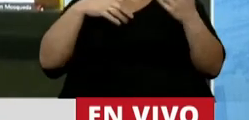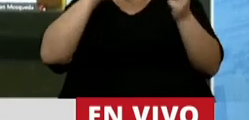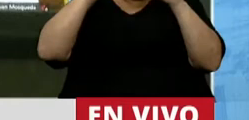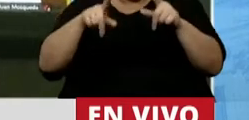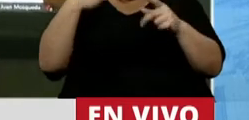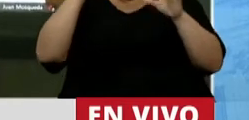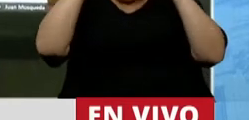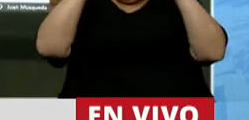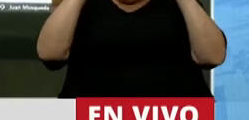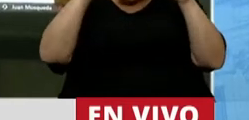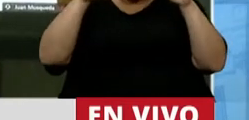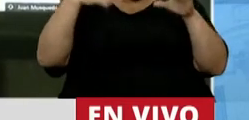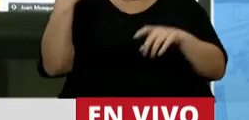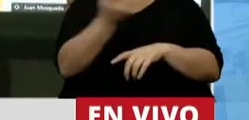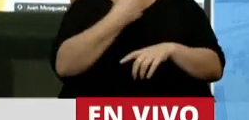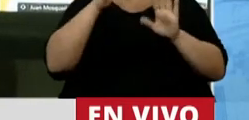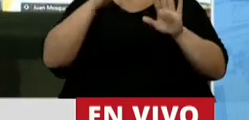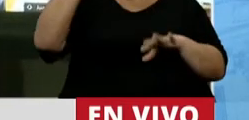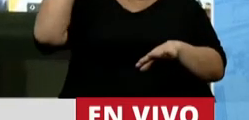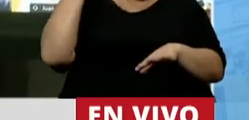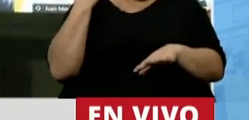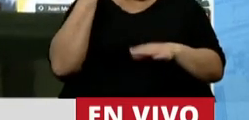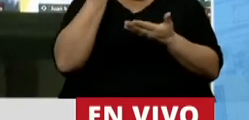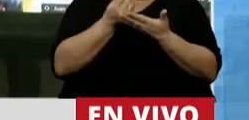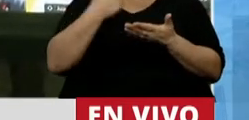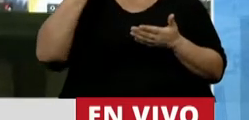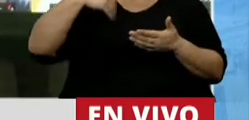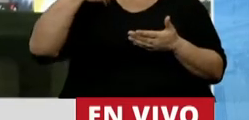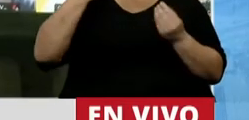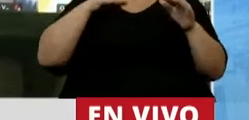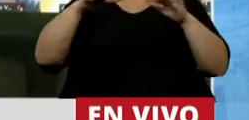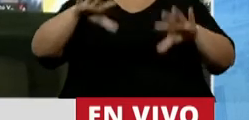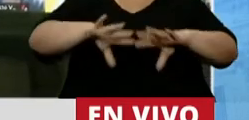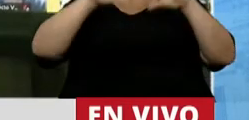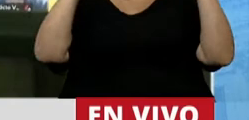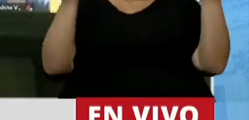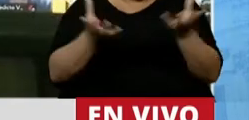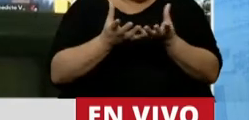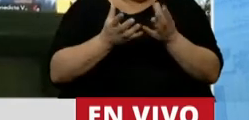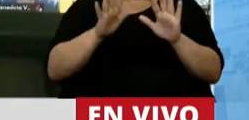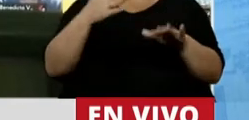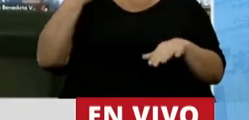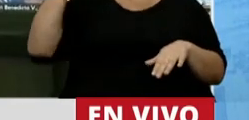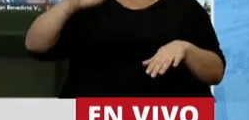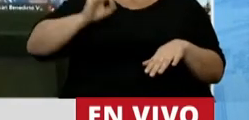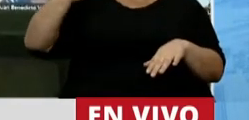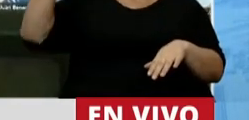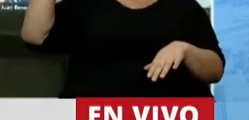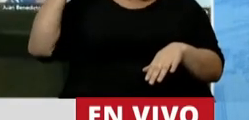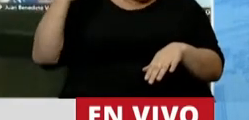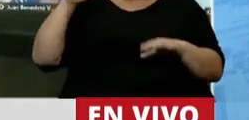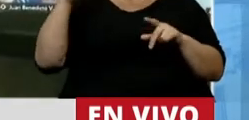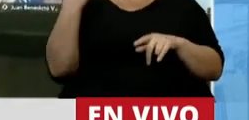Solo recordemos el lugar que ocupábamos como país en el contexto mundial cuando hace algunas décadas